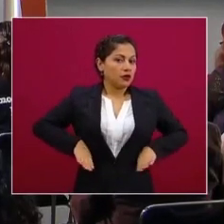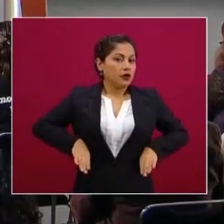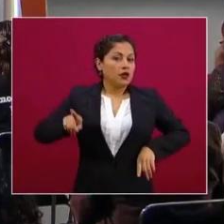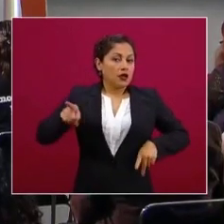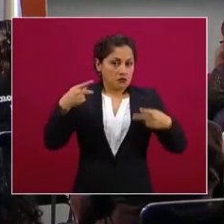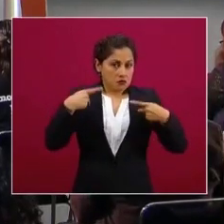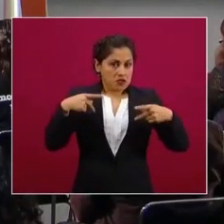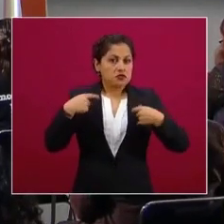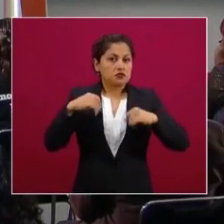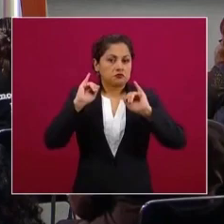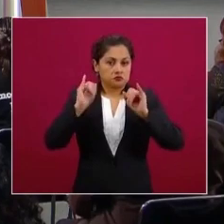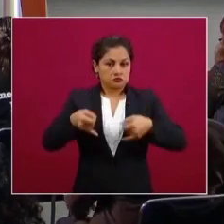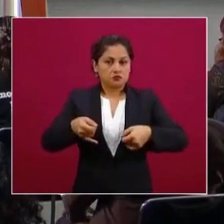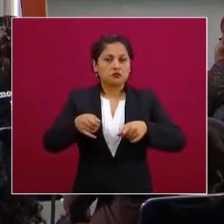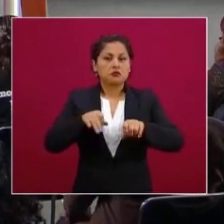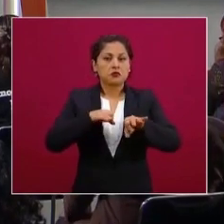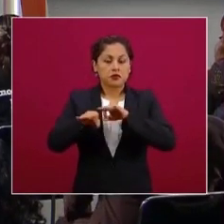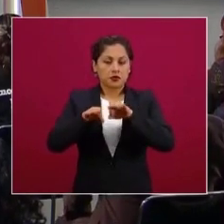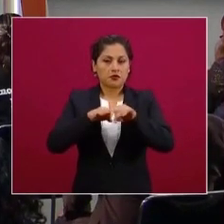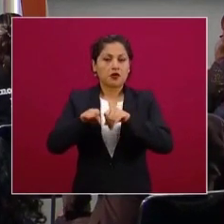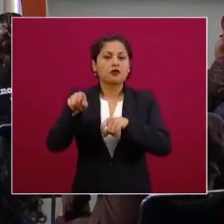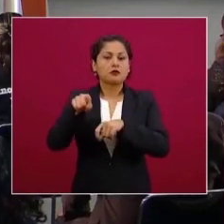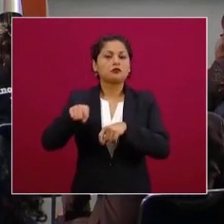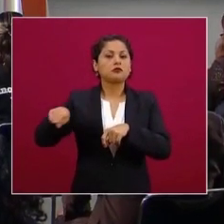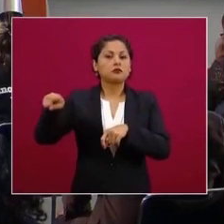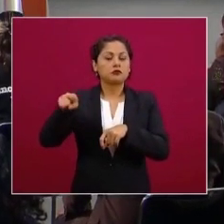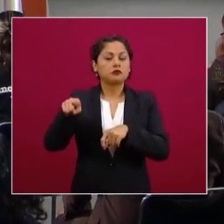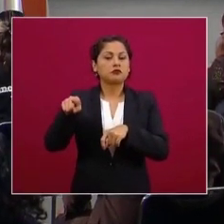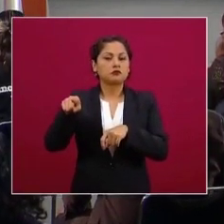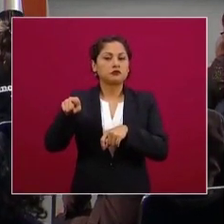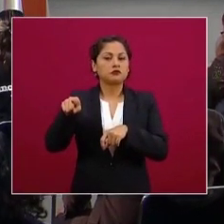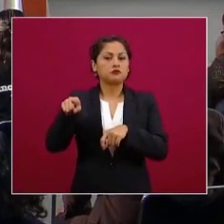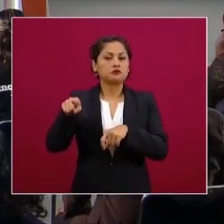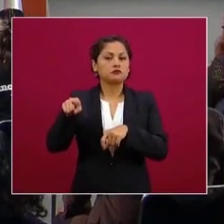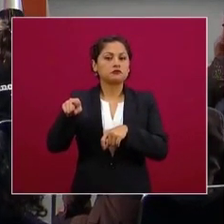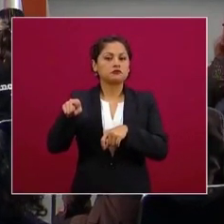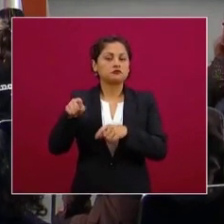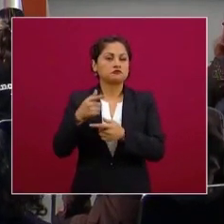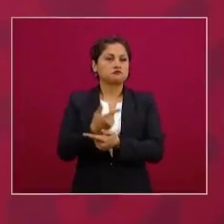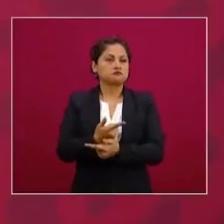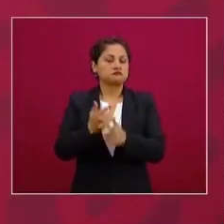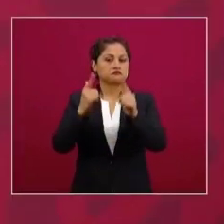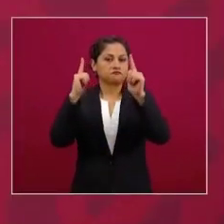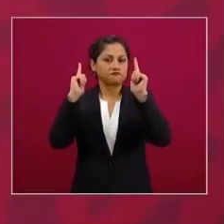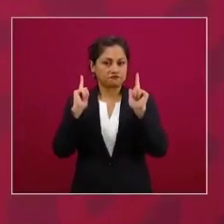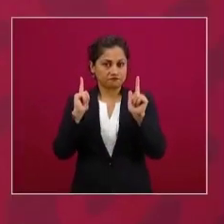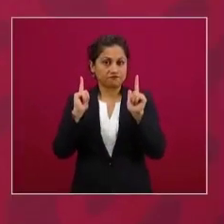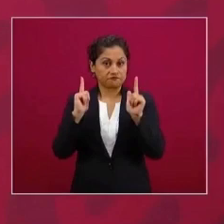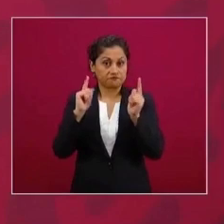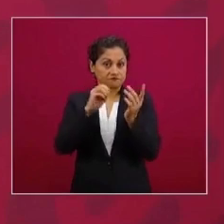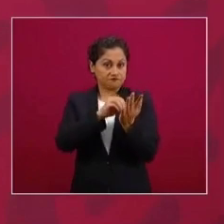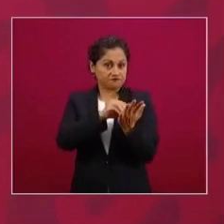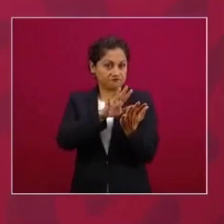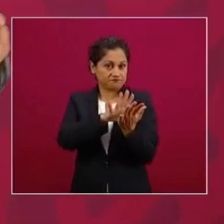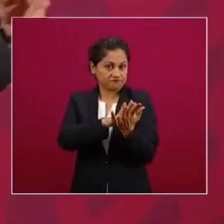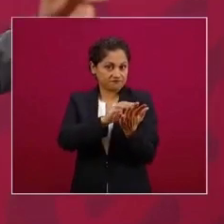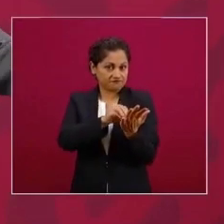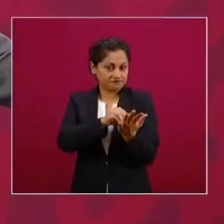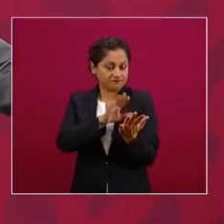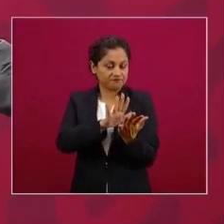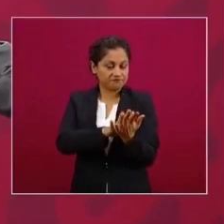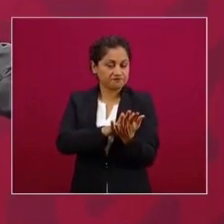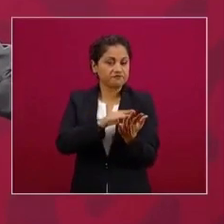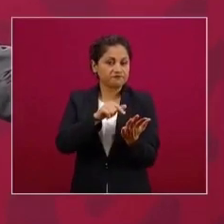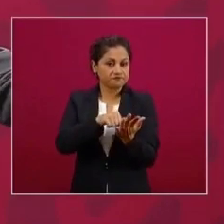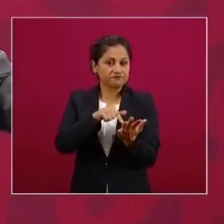absolutamente a nadie. Él es él y su visión y su idea de país, y es